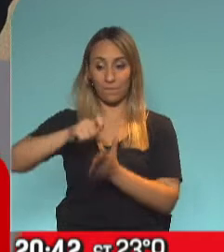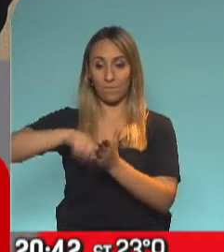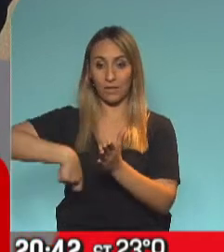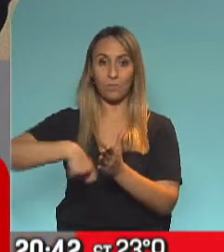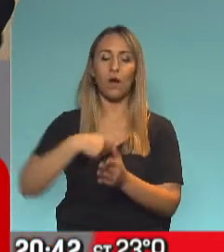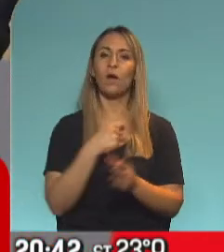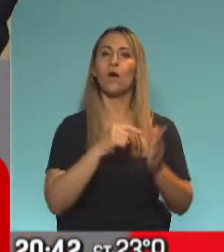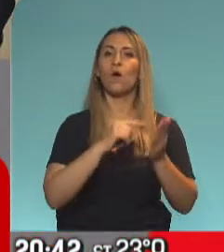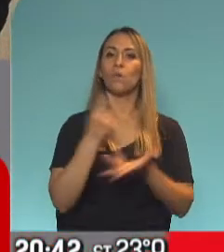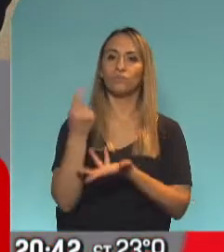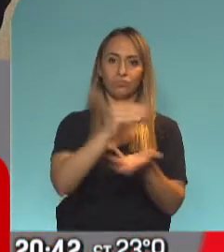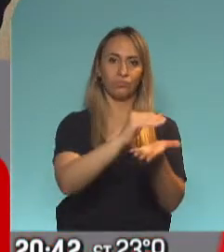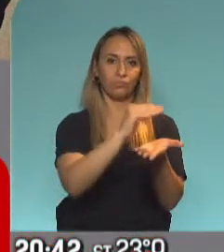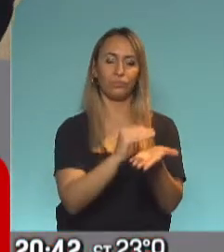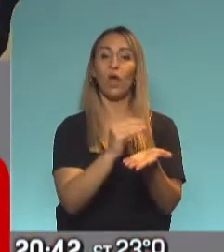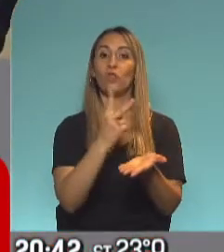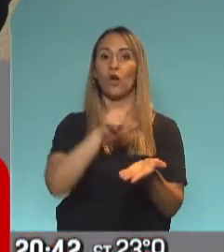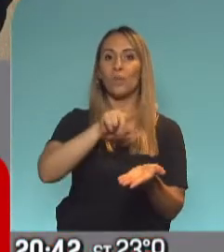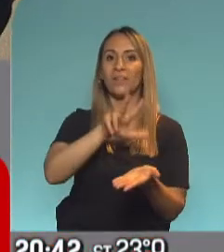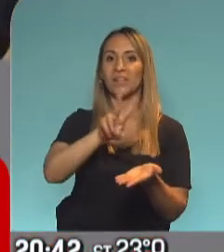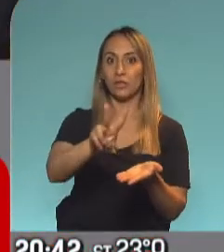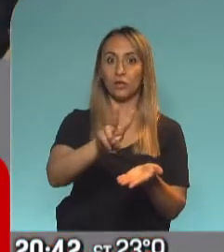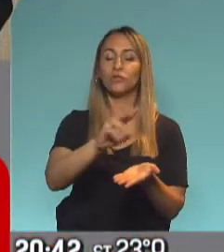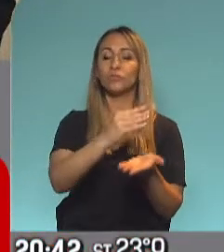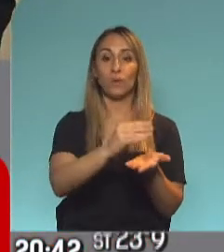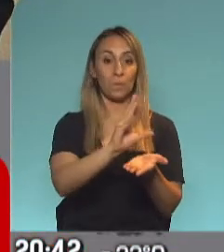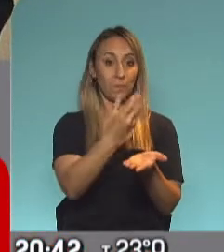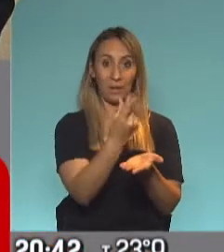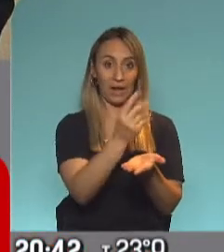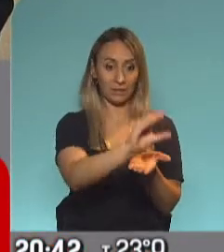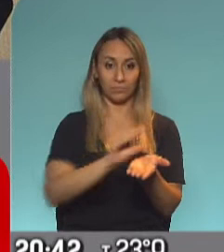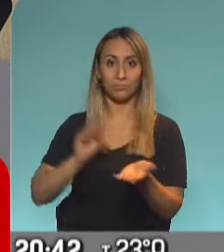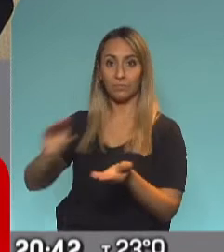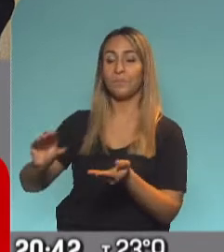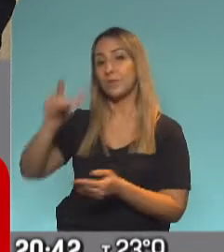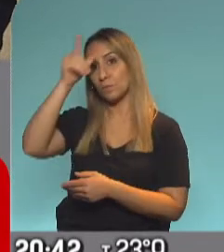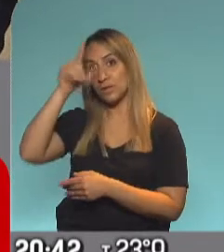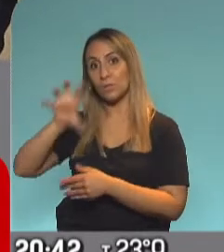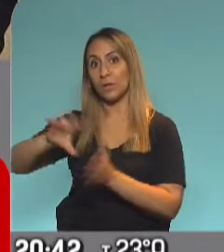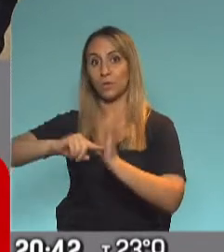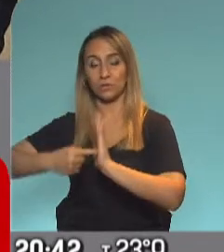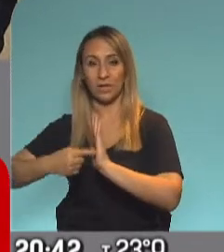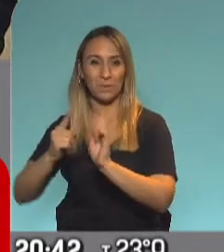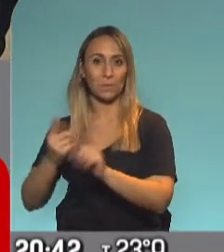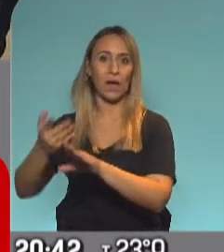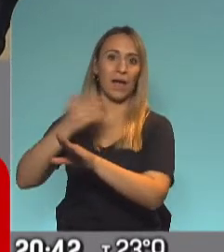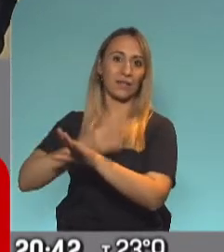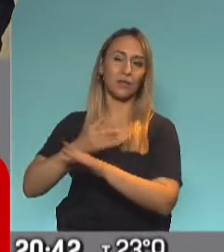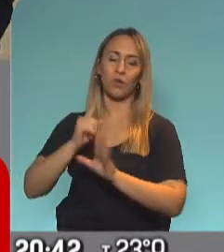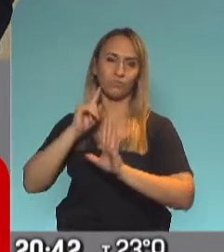algo de la coparticipación, pasó al 2,32% para pasar ese dinero a la policía de la provincia de Buenos Aires cuando estaba en pleno